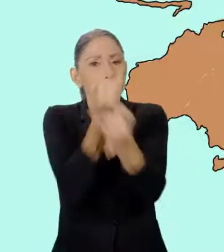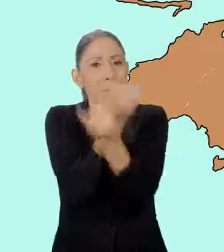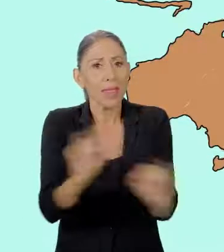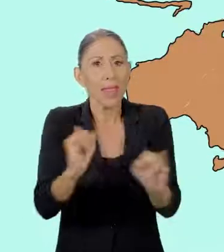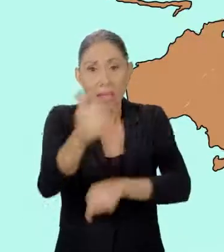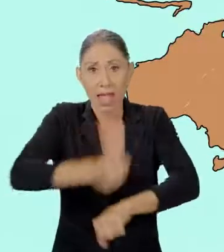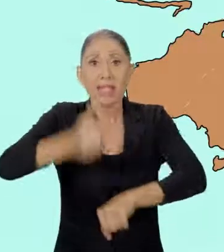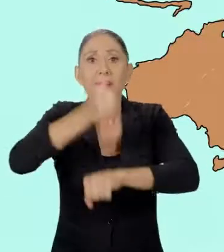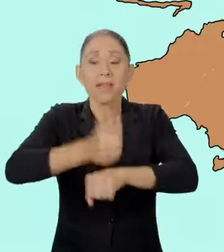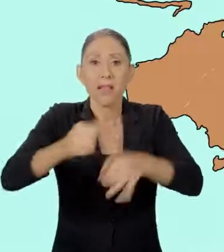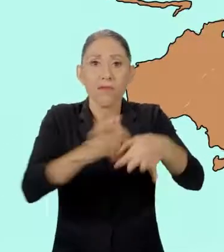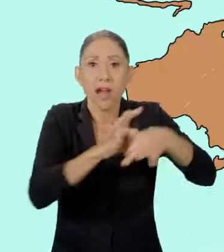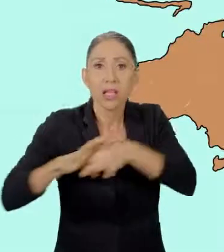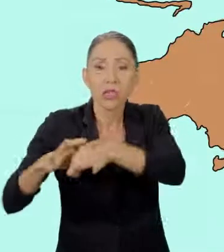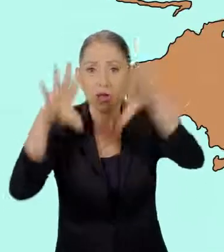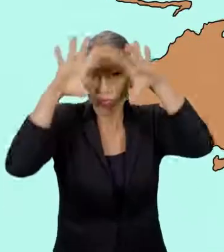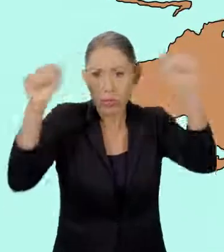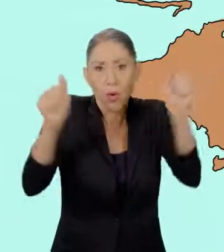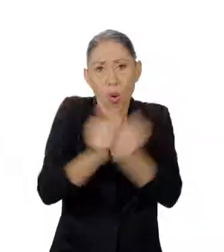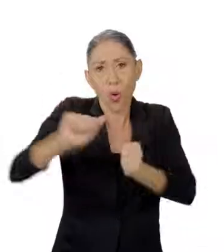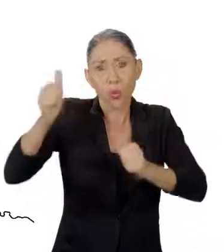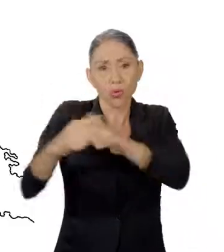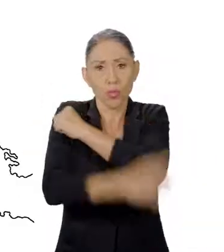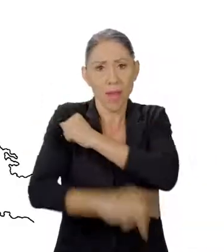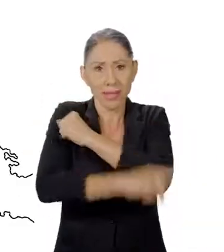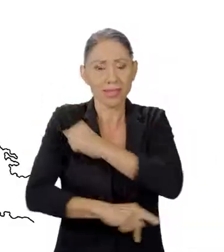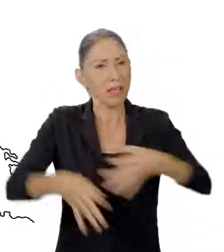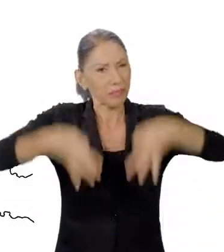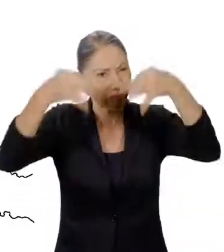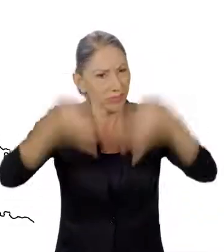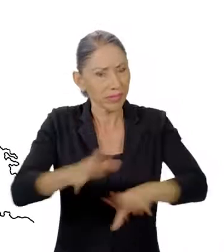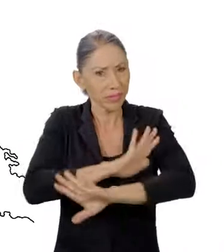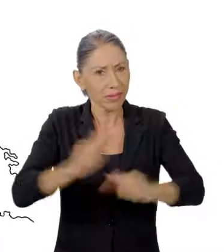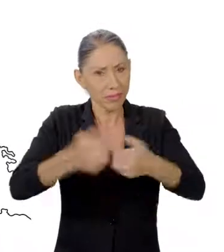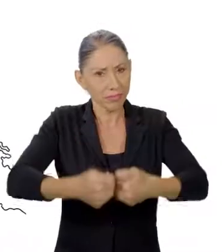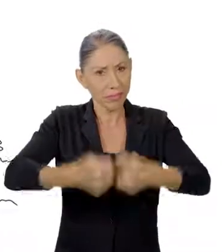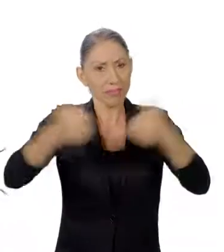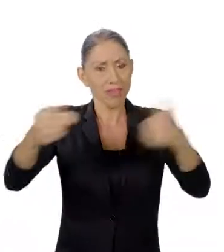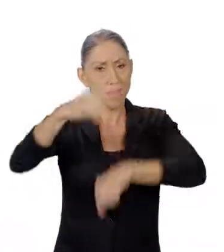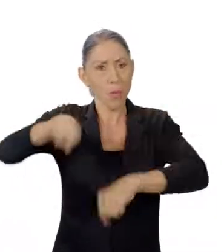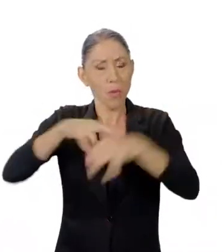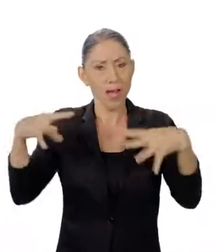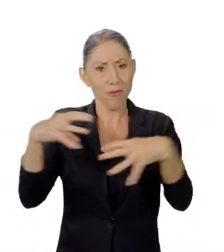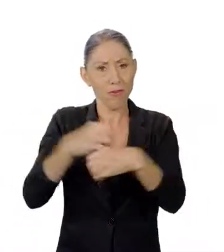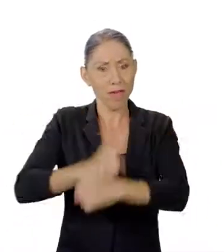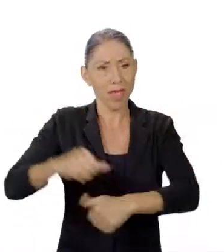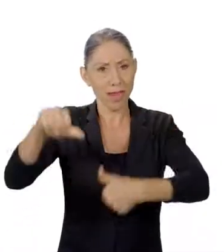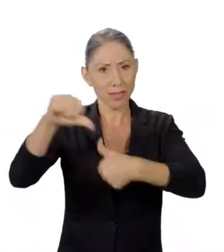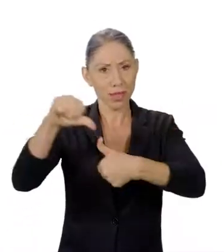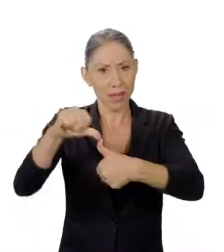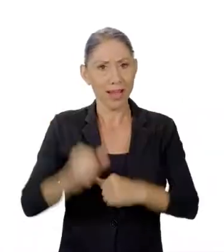establecer relaciones diplomáticas con otros estados, separándose definitivamente de la República Federal de